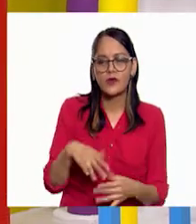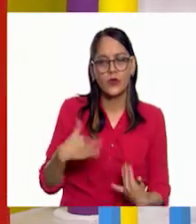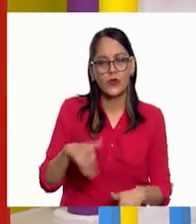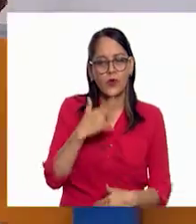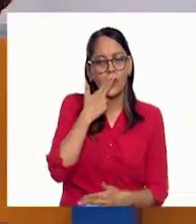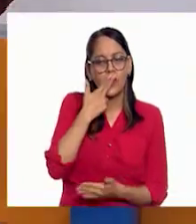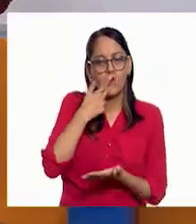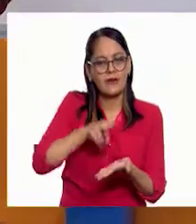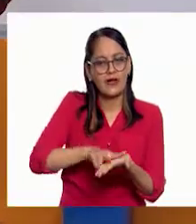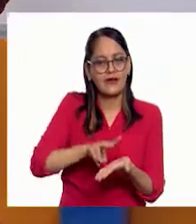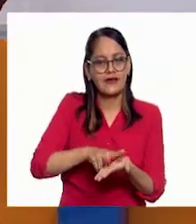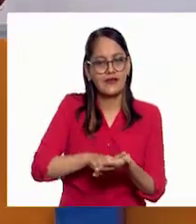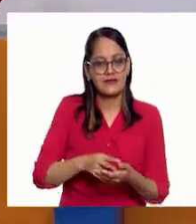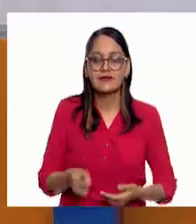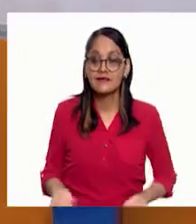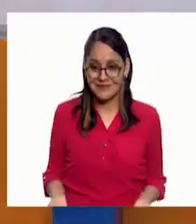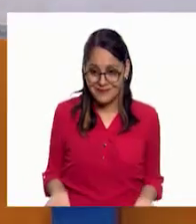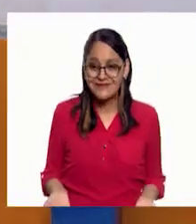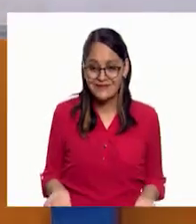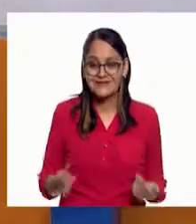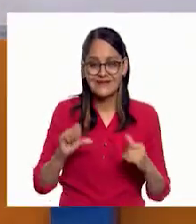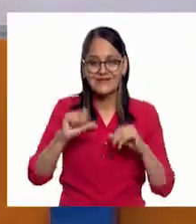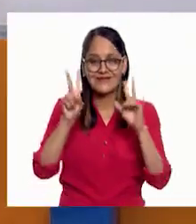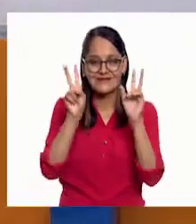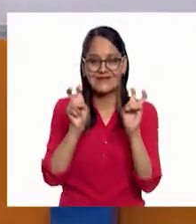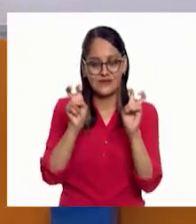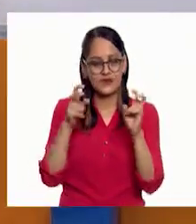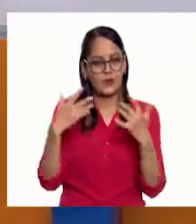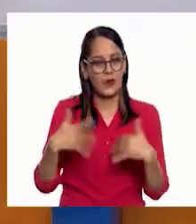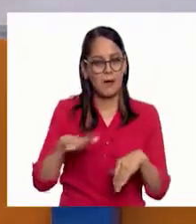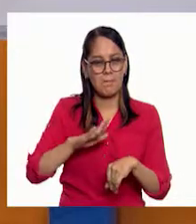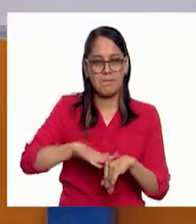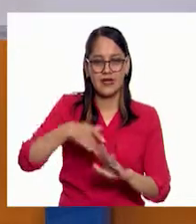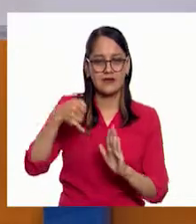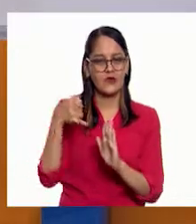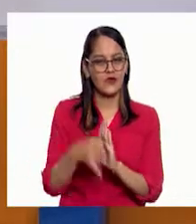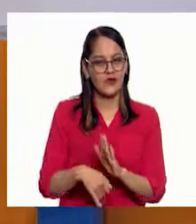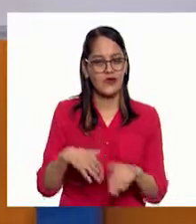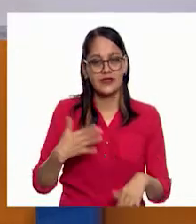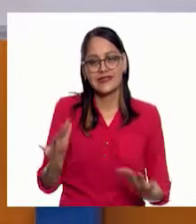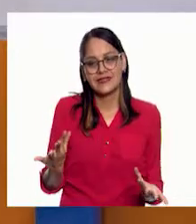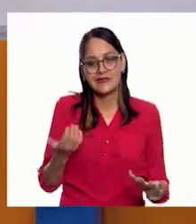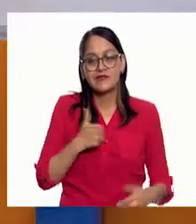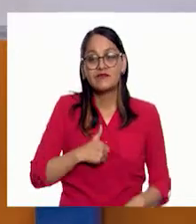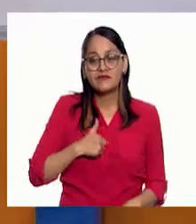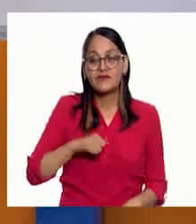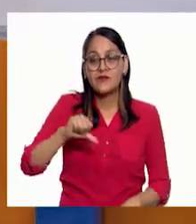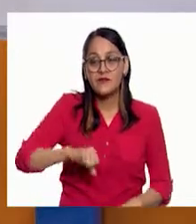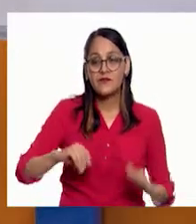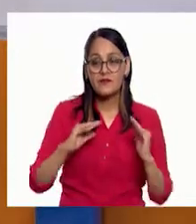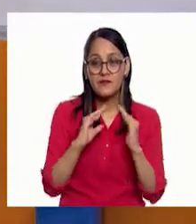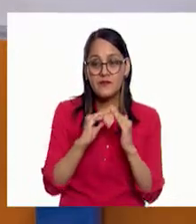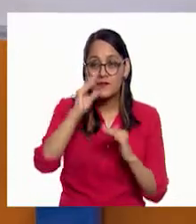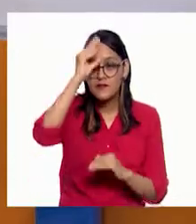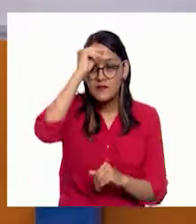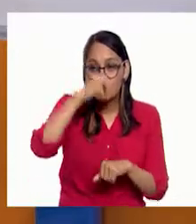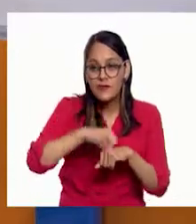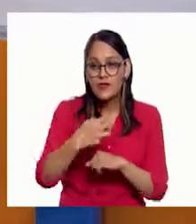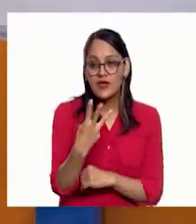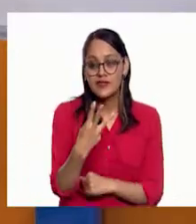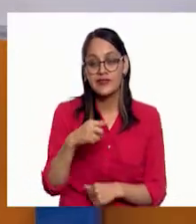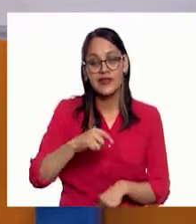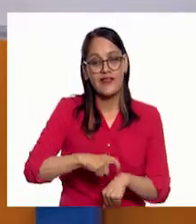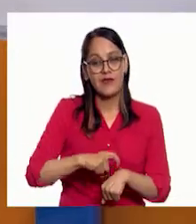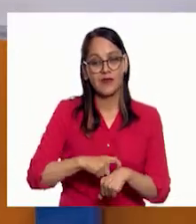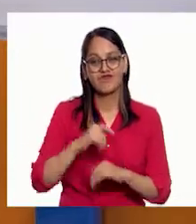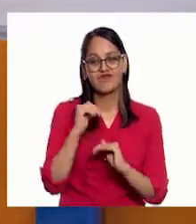Ay, maestro Ezequiel, sin duda estos temas dan para muchísimo, pero por desgracia aquí en Aprenden Casa 3 estamos limitados por el